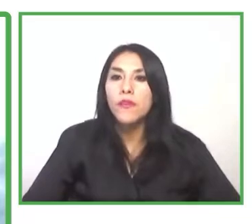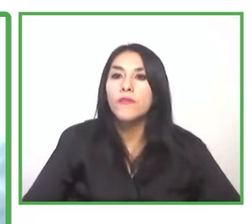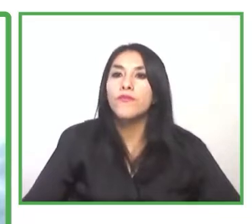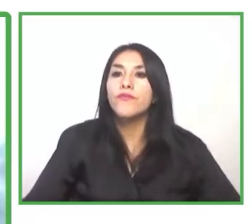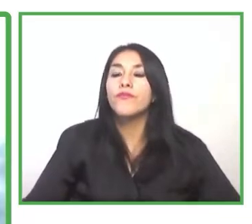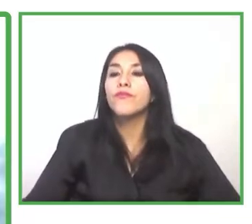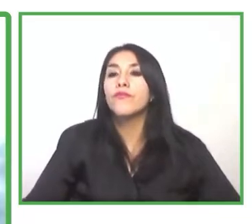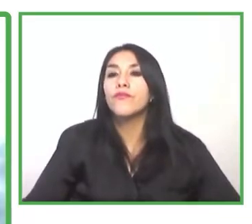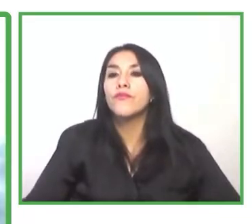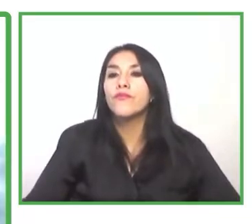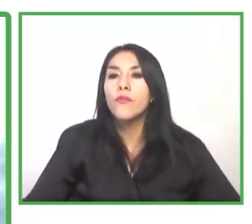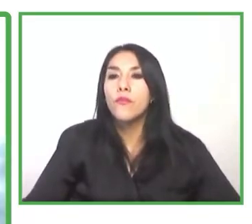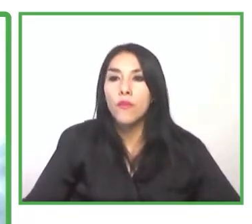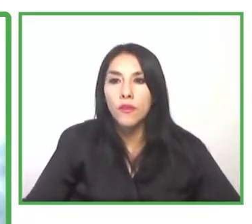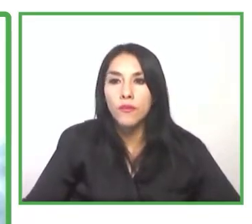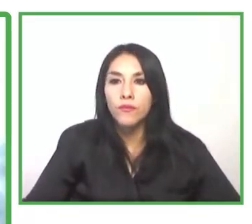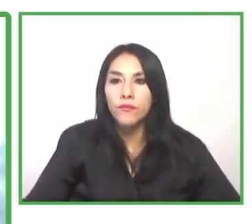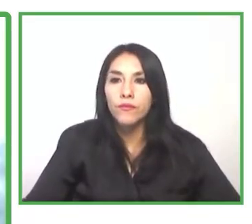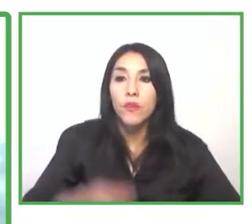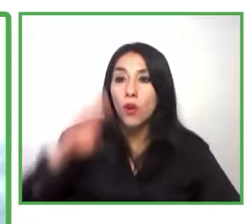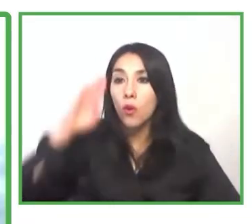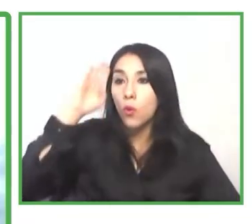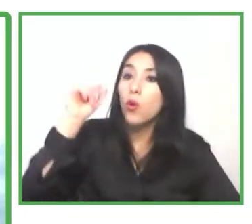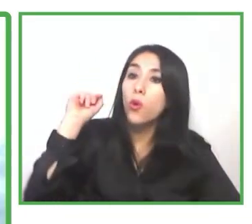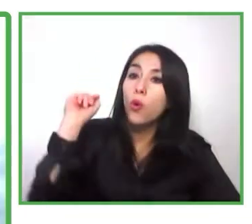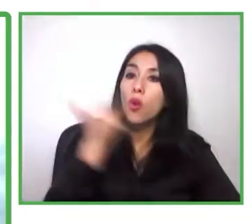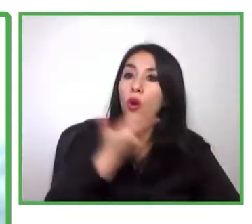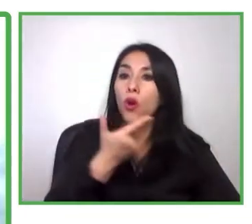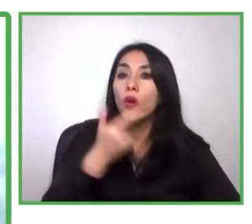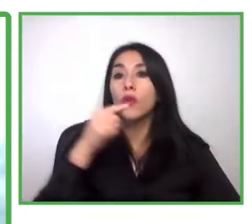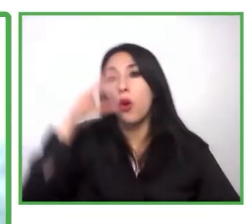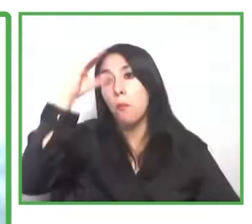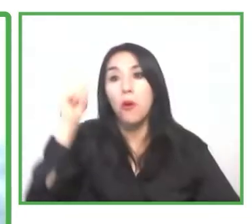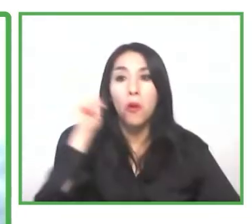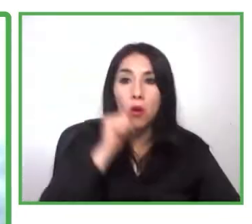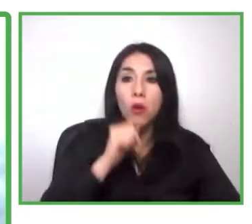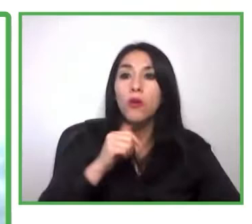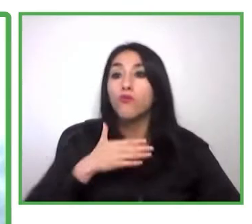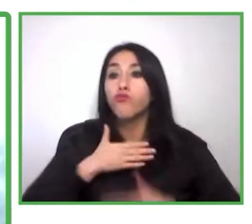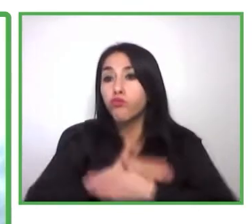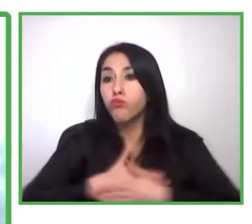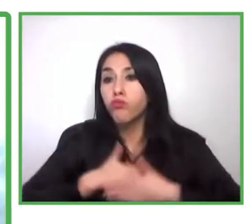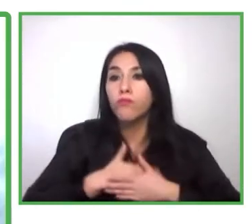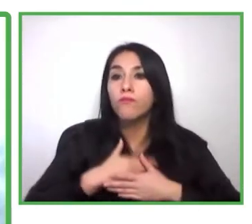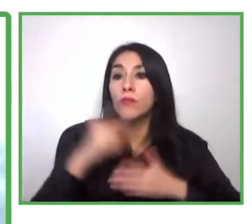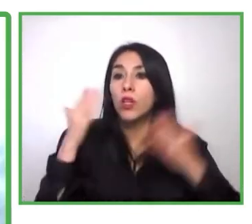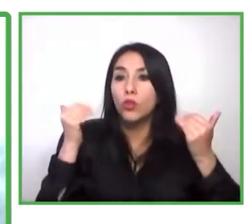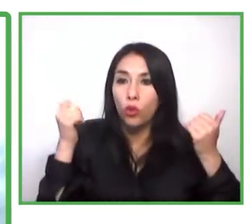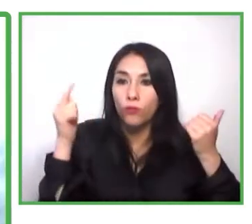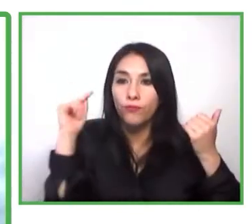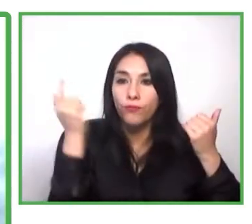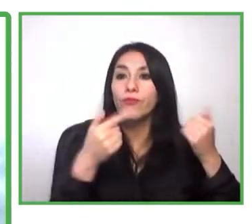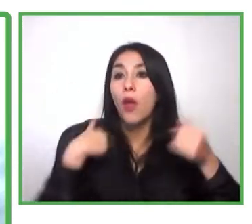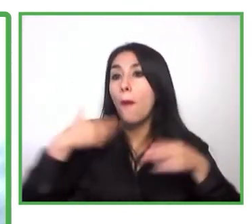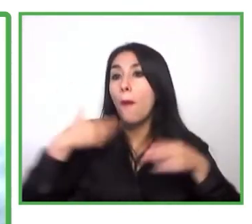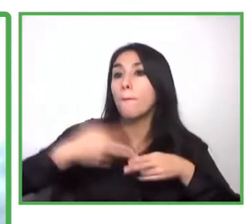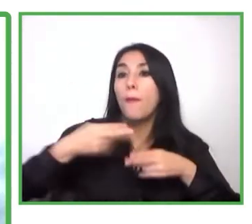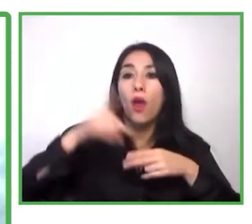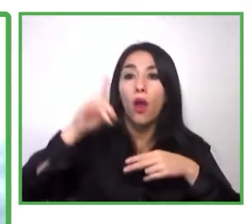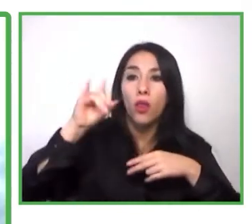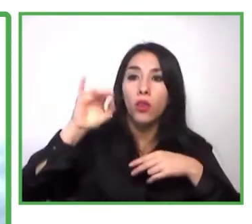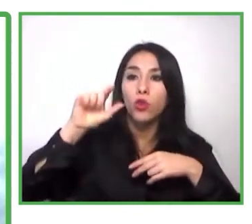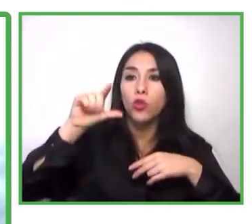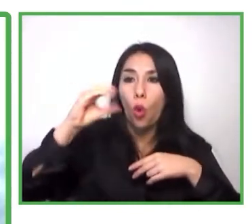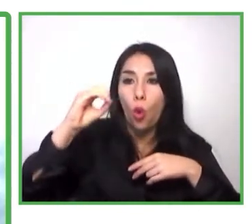Hola a todas y todos, un gusto saludarlos. Me presento, soy Diego Villarroel, gerente general de Redatis y director del